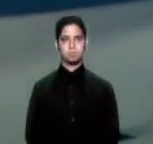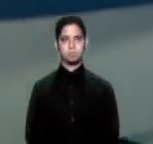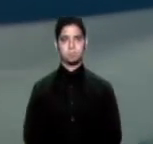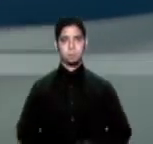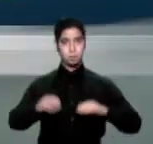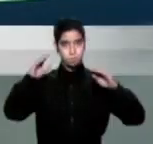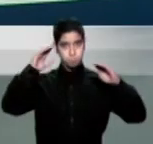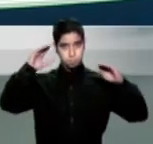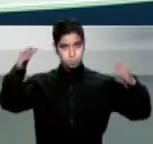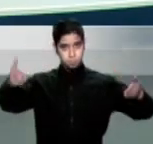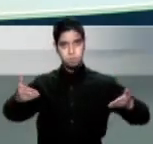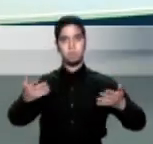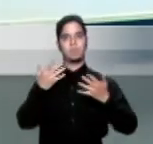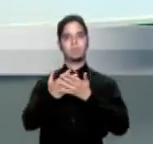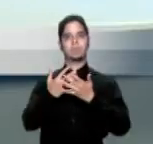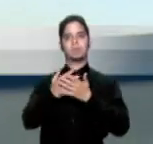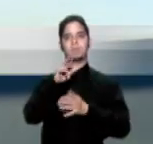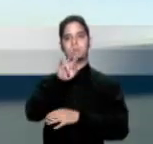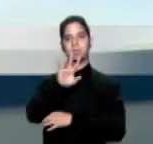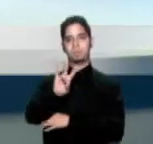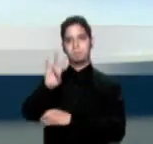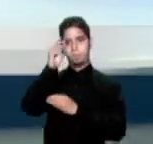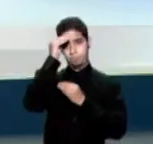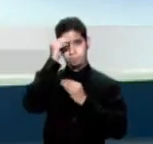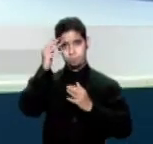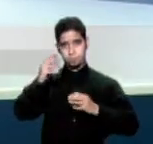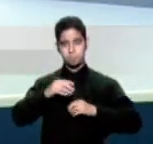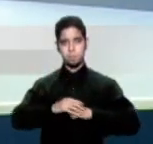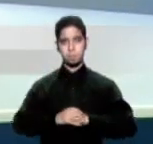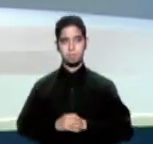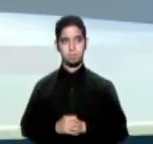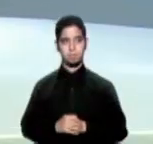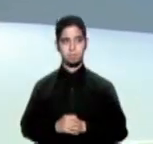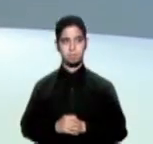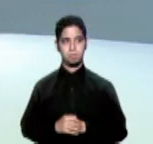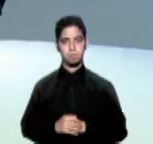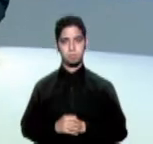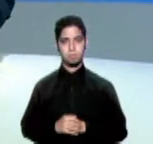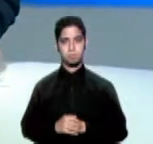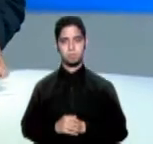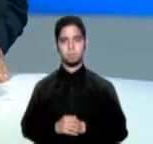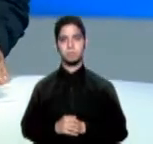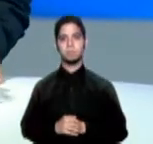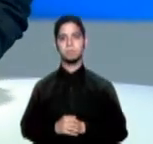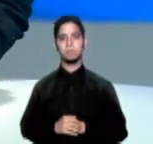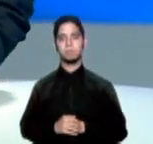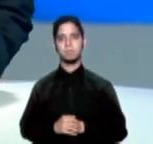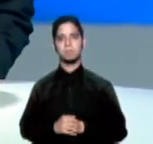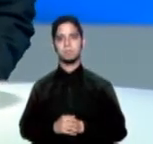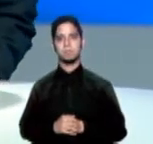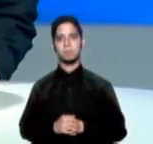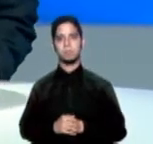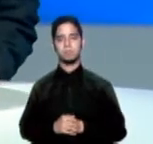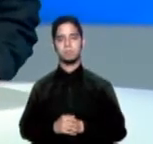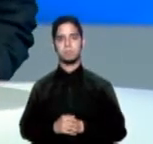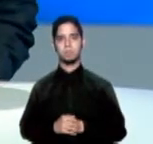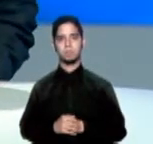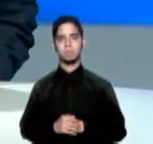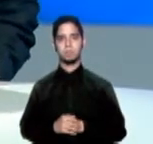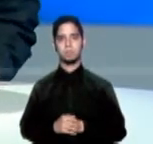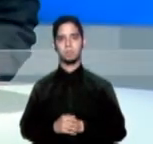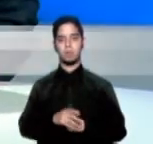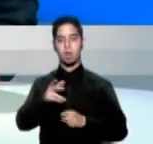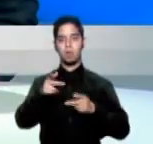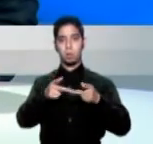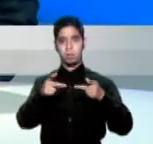bienvenidos a noticias 24 7 informa de inmediato pasamos a las noticias para esta hora los predios del distrito de